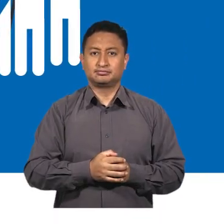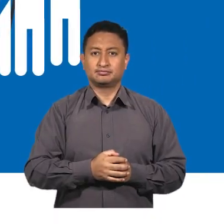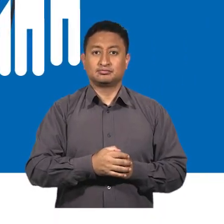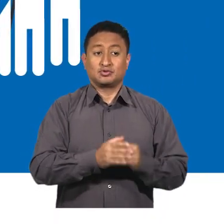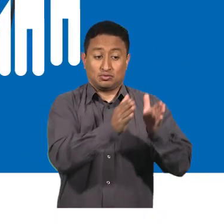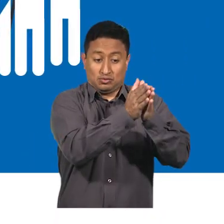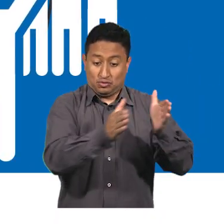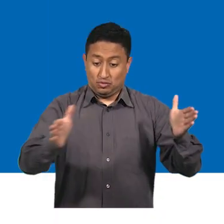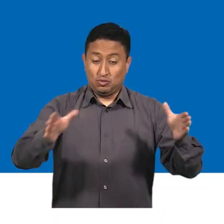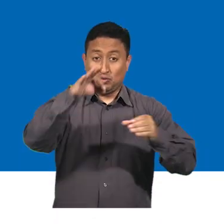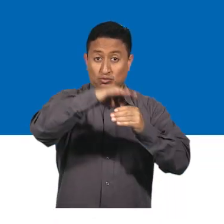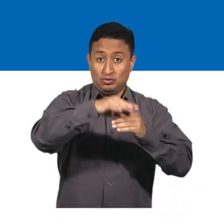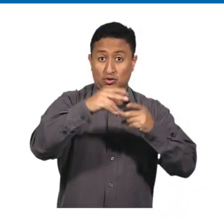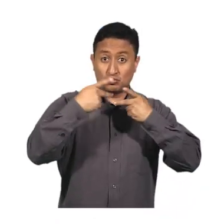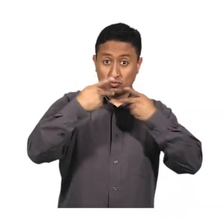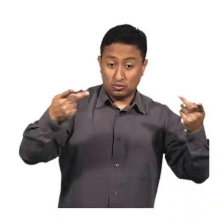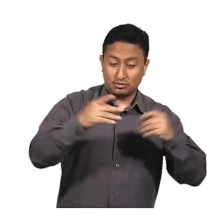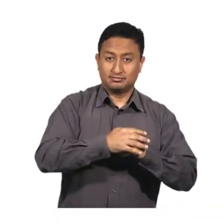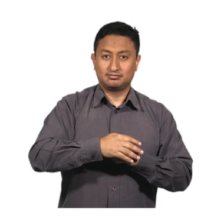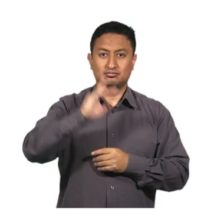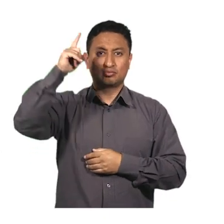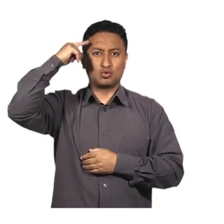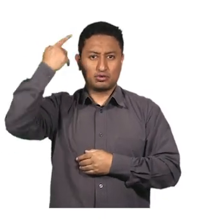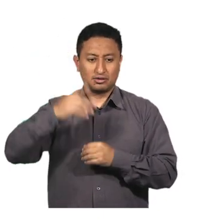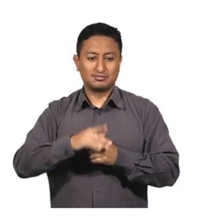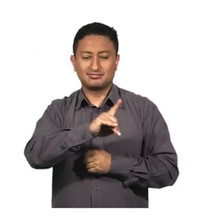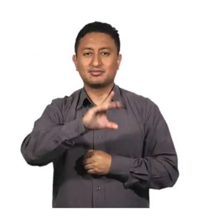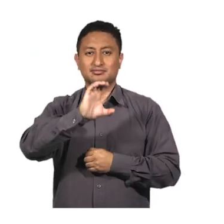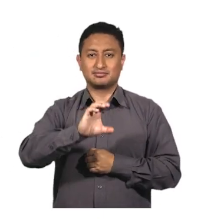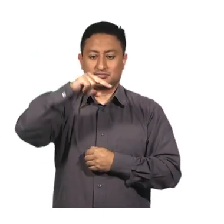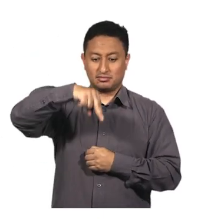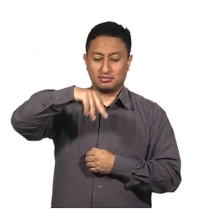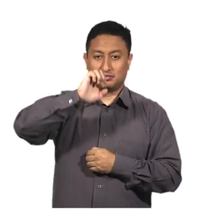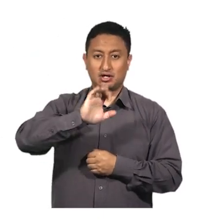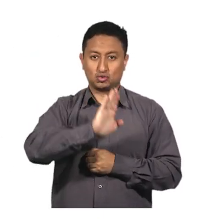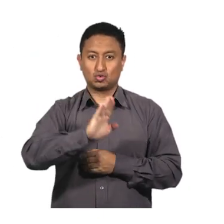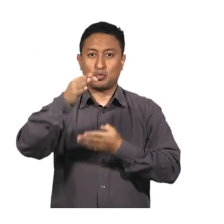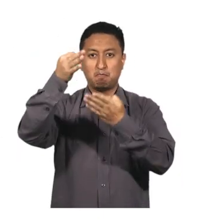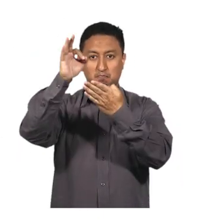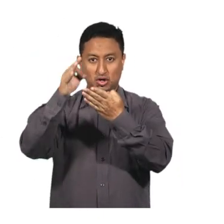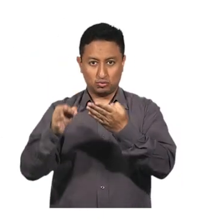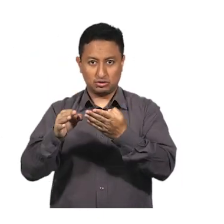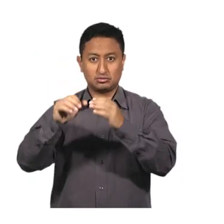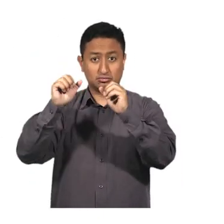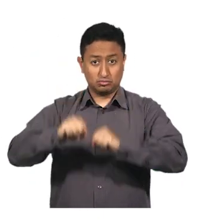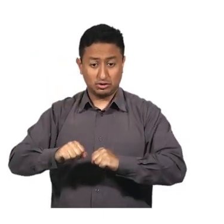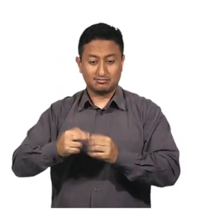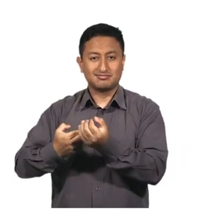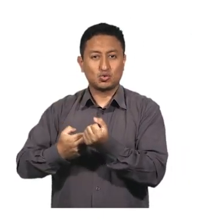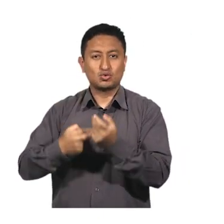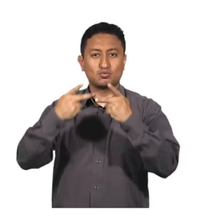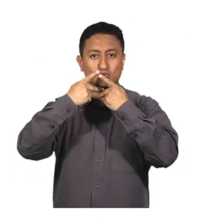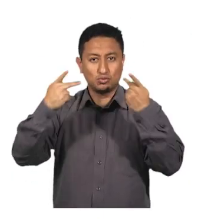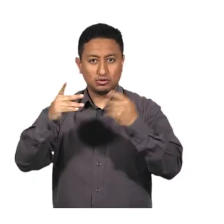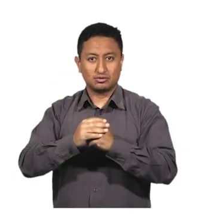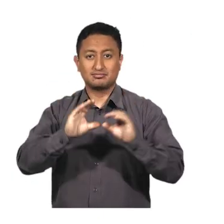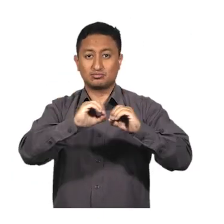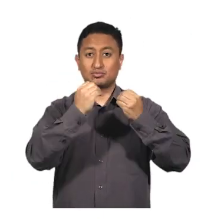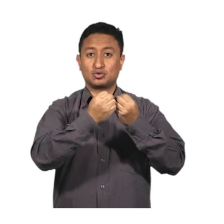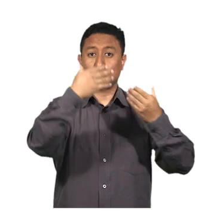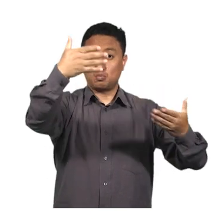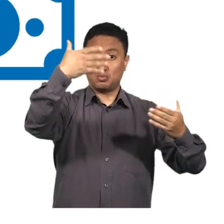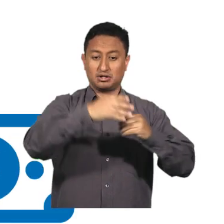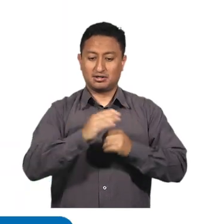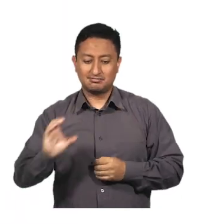periodo de la campaña electoral, el Estado, a través del presupuesto del Consejo Nacional Electoral, entregará los recursos públicos